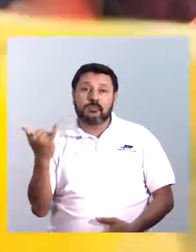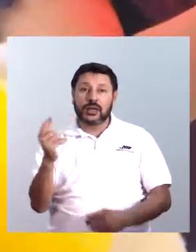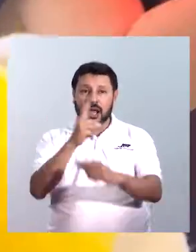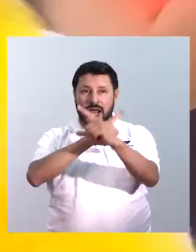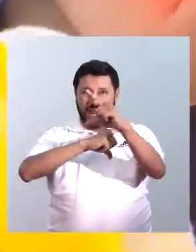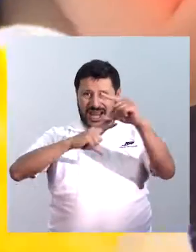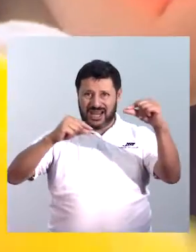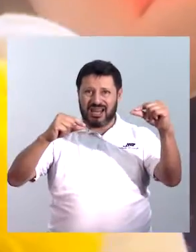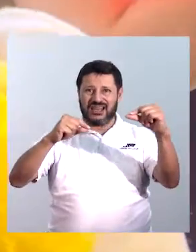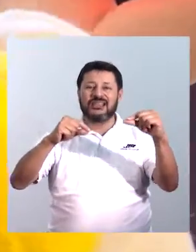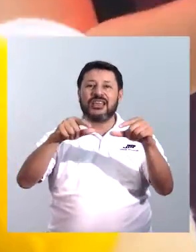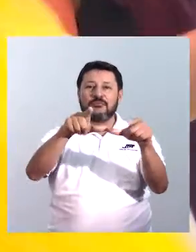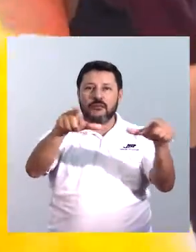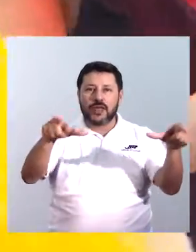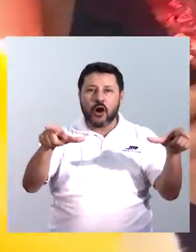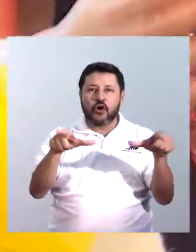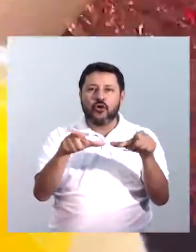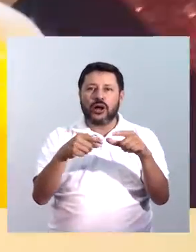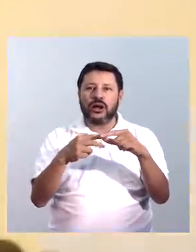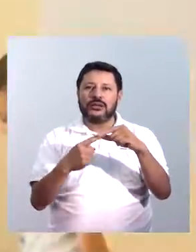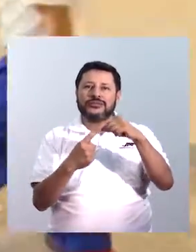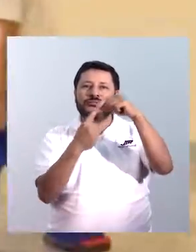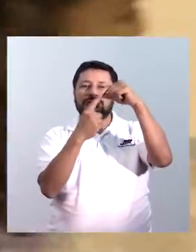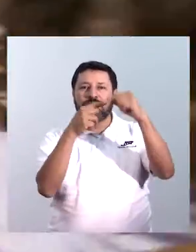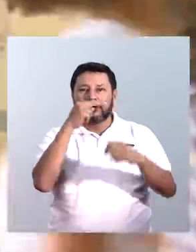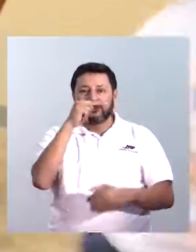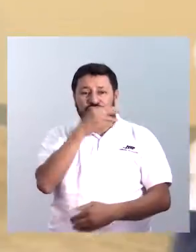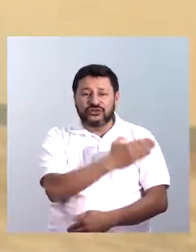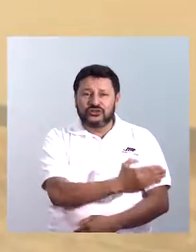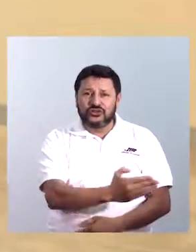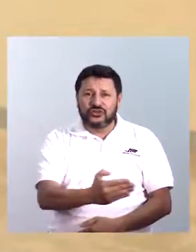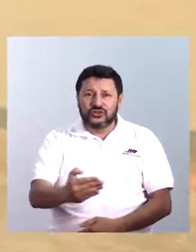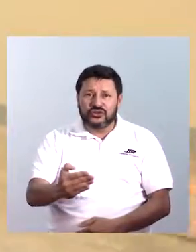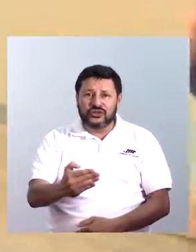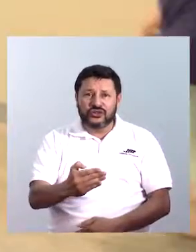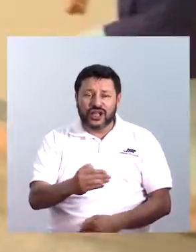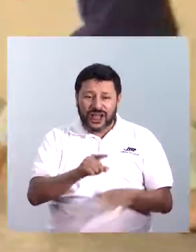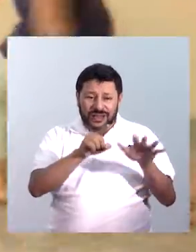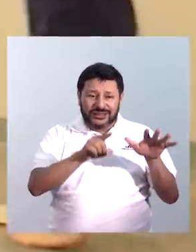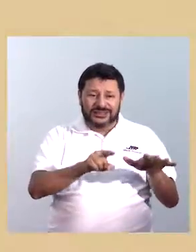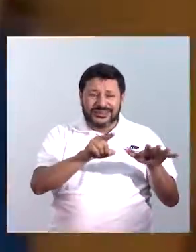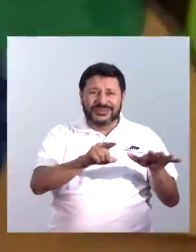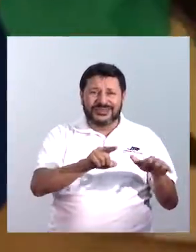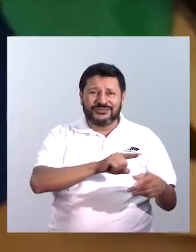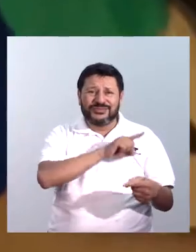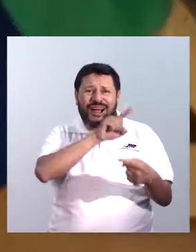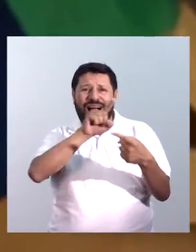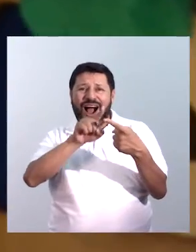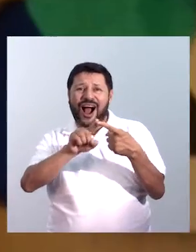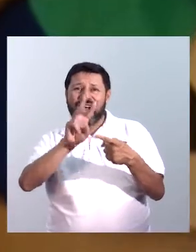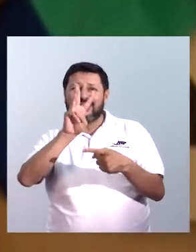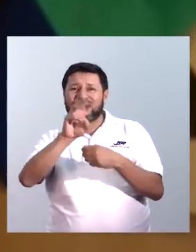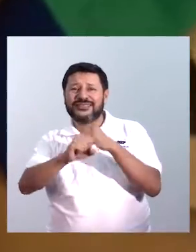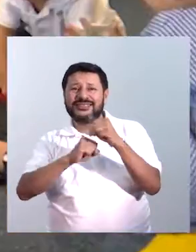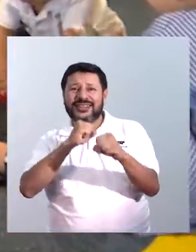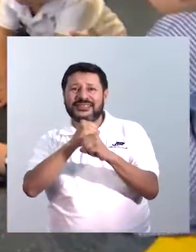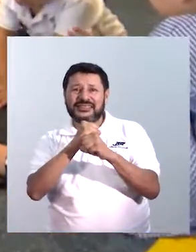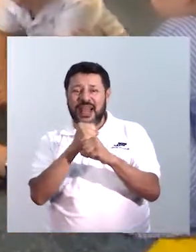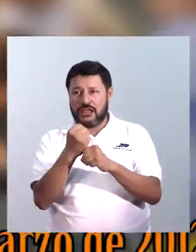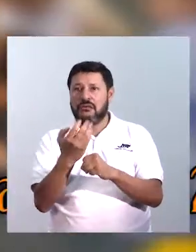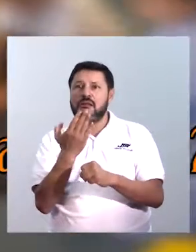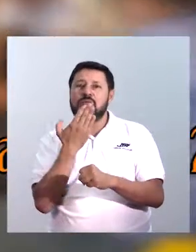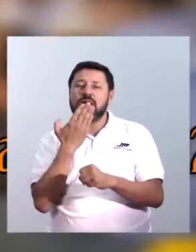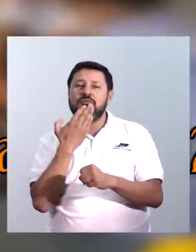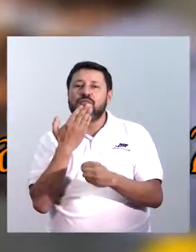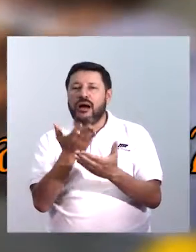el ITM una aula pedagógica infantil, donde cuidaban a los niños de seis meses a tres años, casi